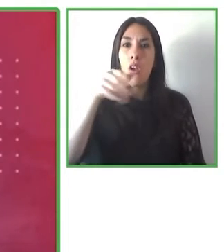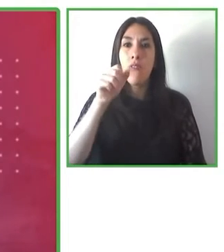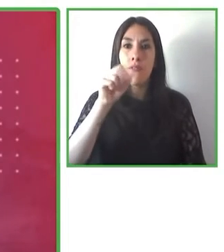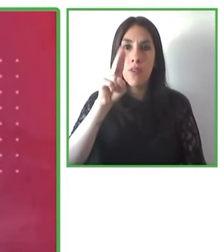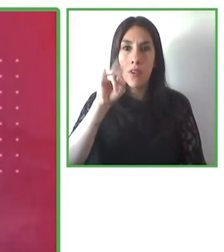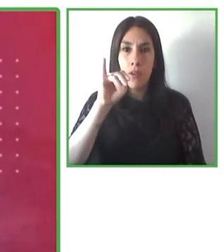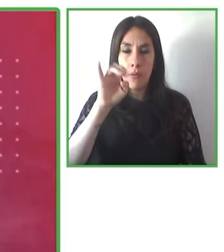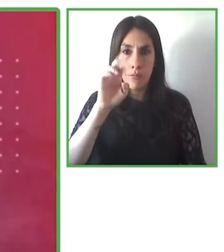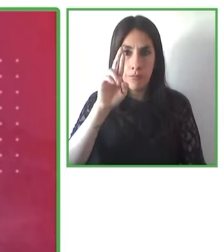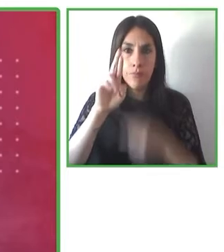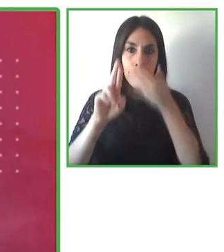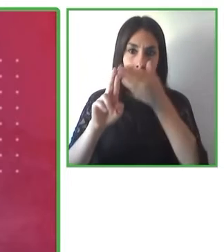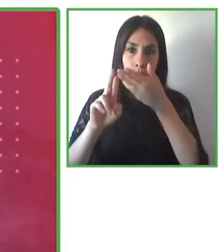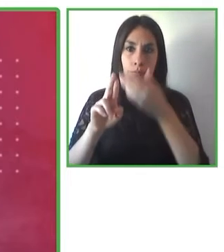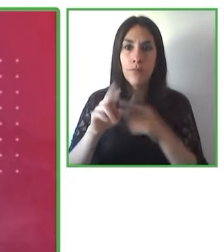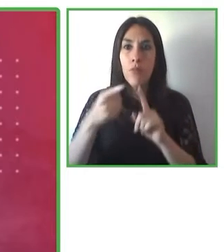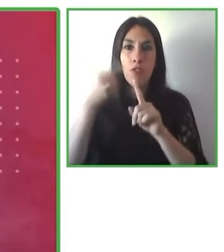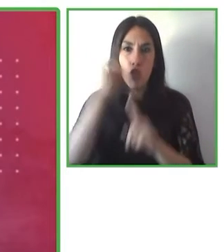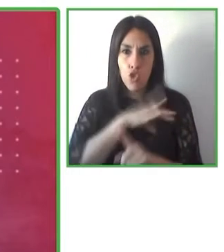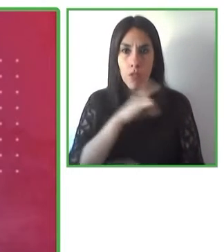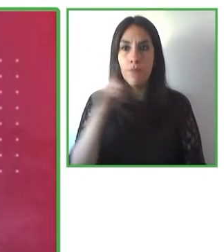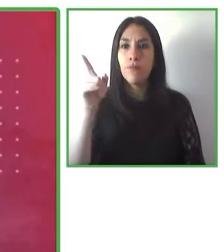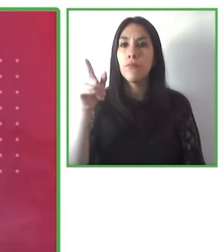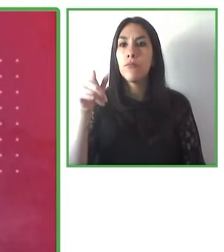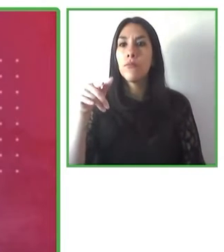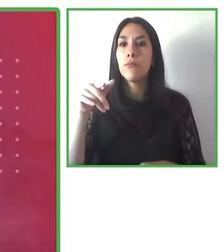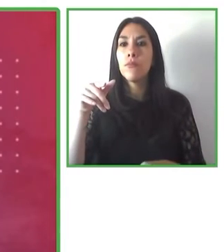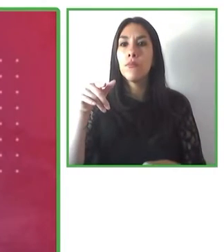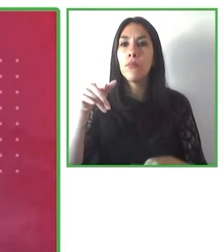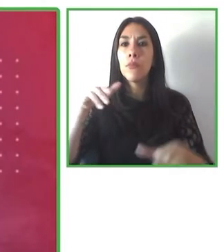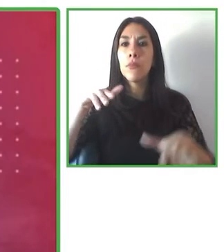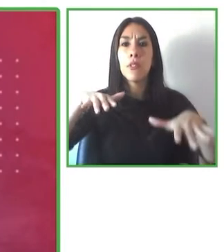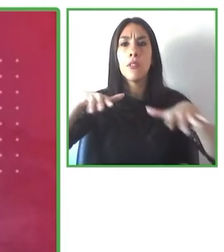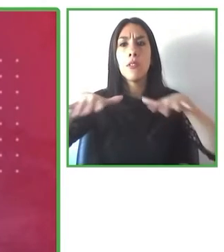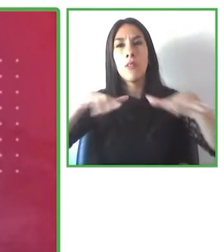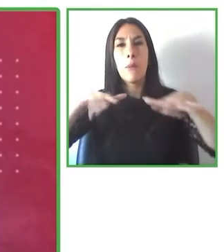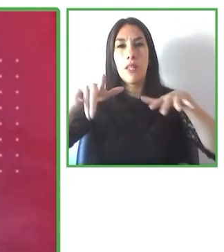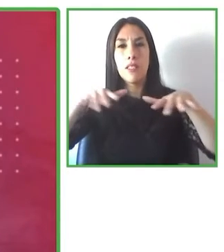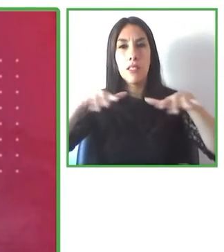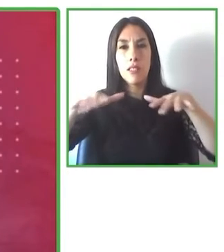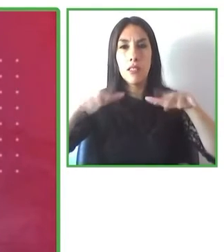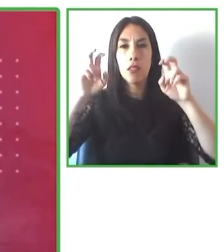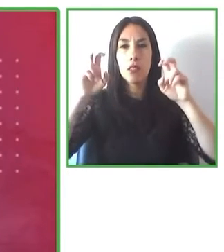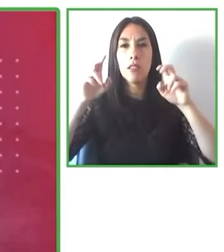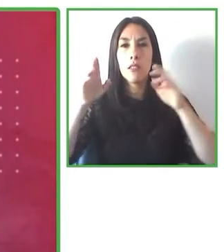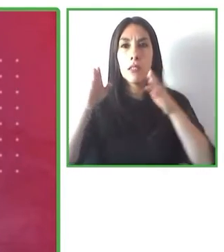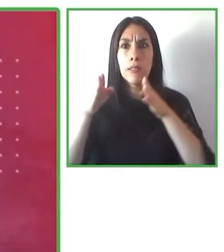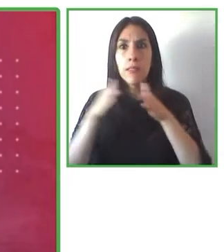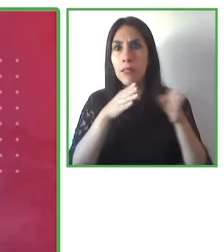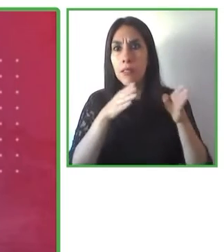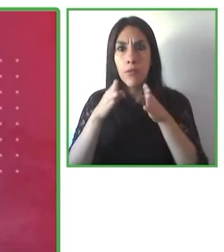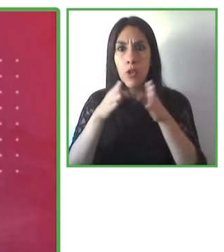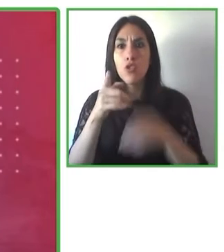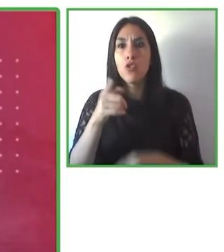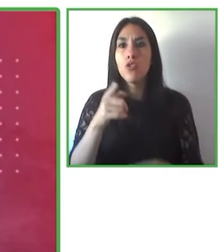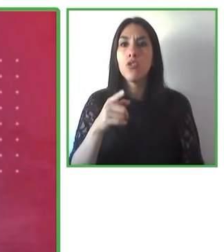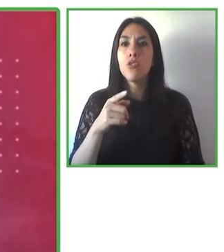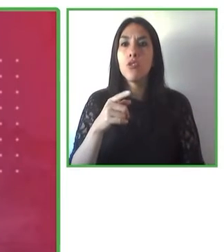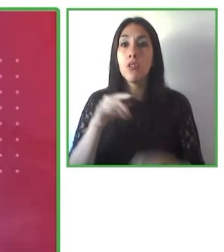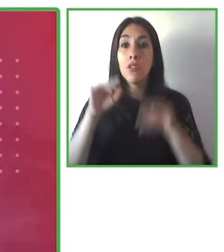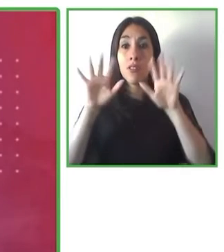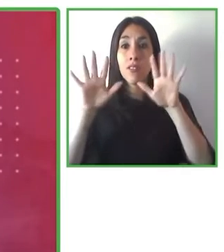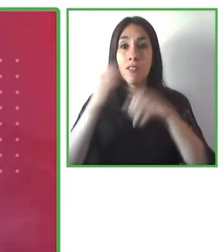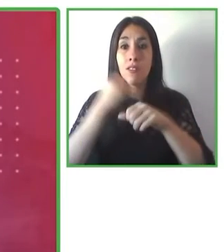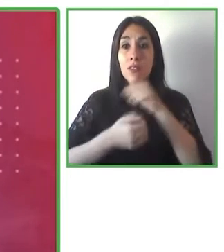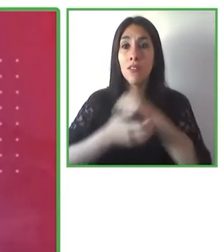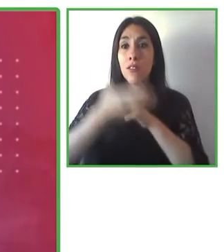magíster en urbanismo, quien hace 10 años está al frente del programa de accesibilidad en instituciones públicas